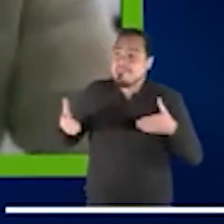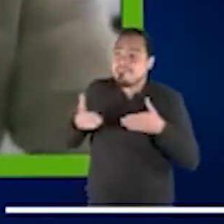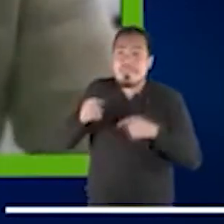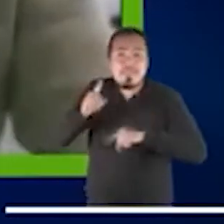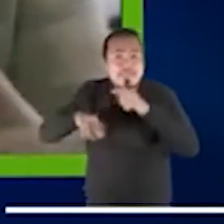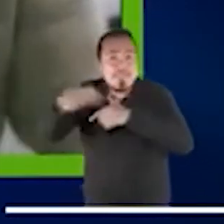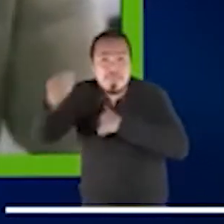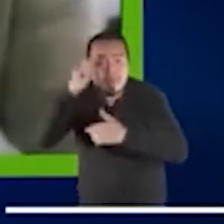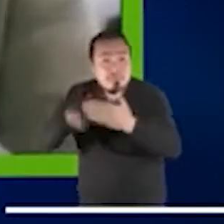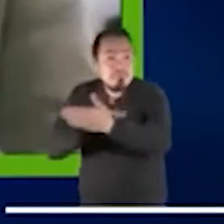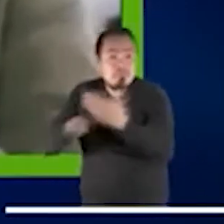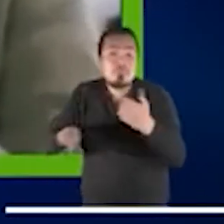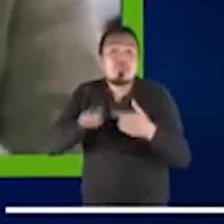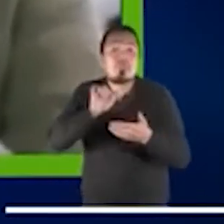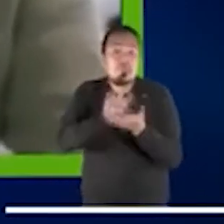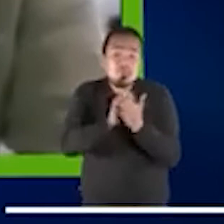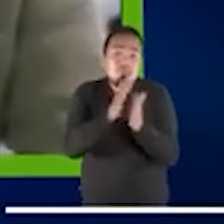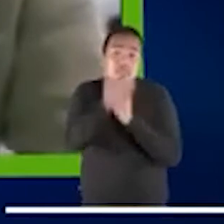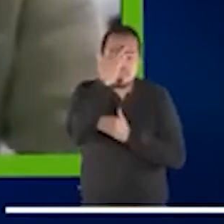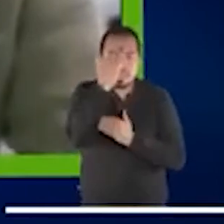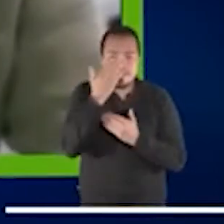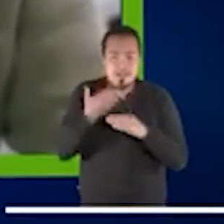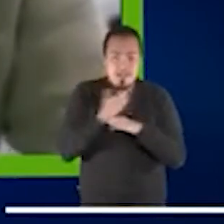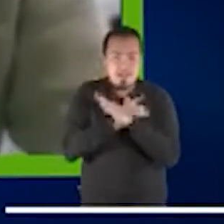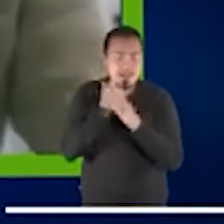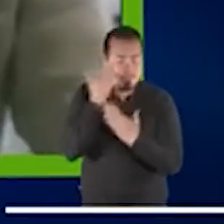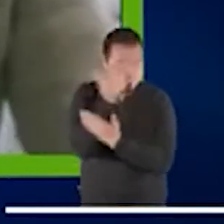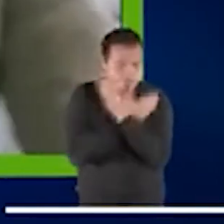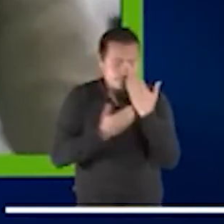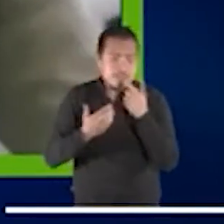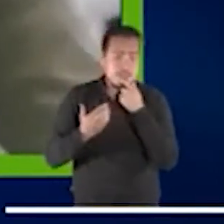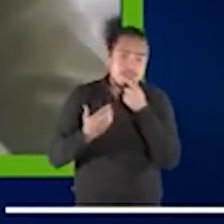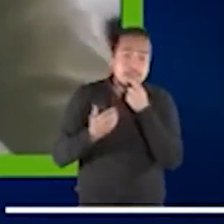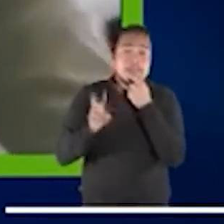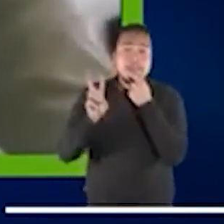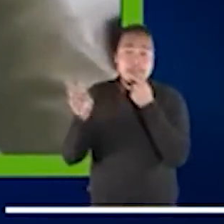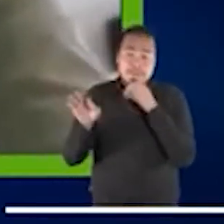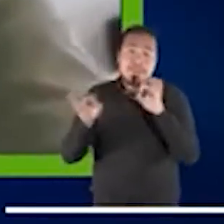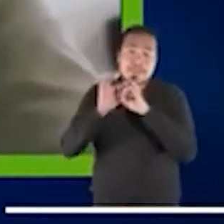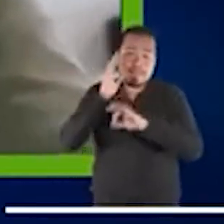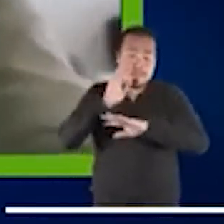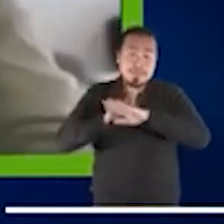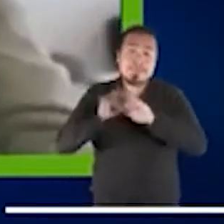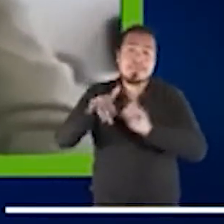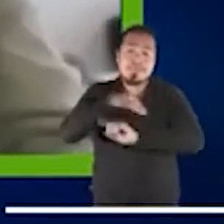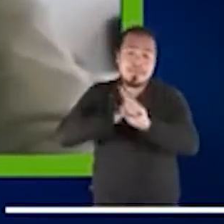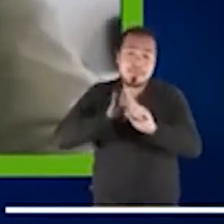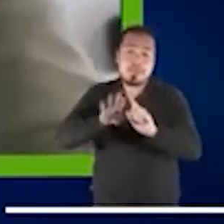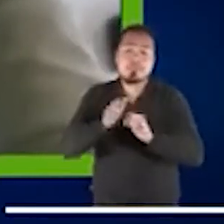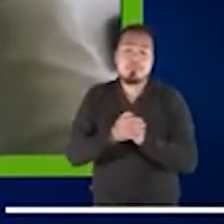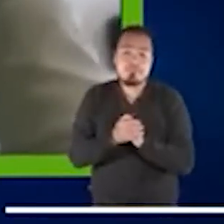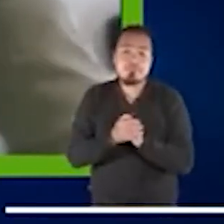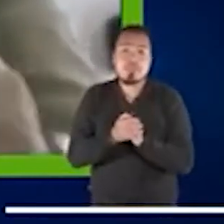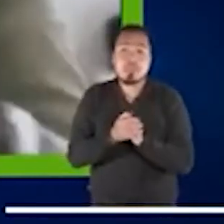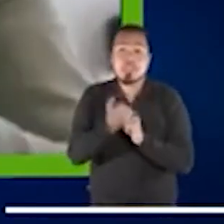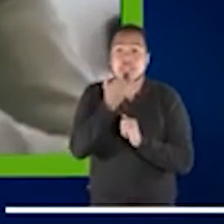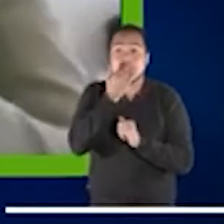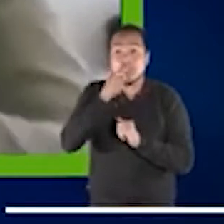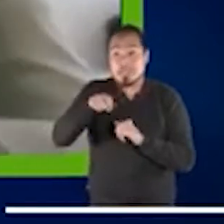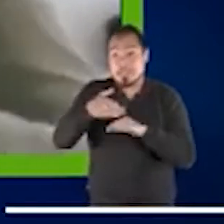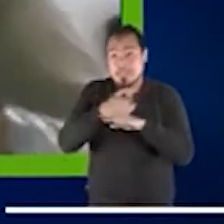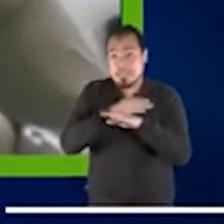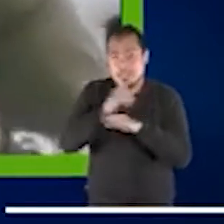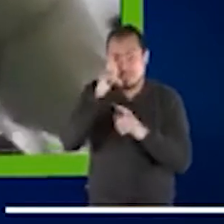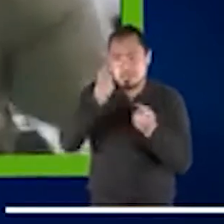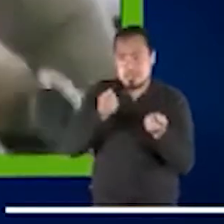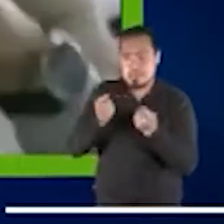un marco de análisis necesario. Ante ese escenario y para evitar, como señaló anteriormente,